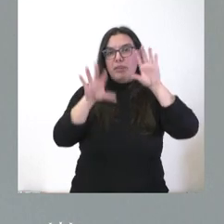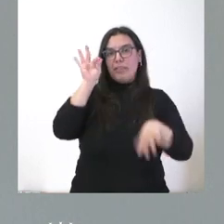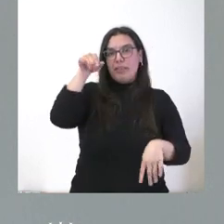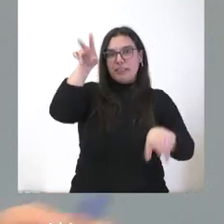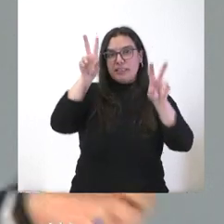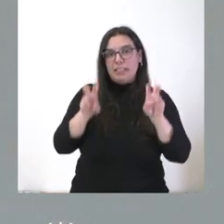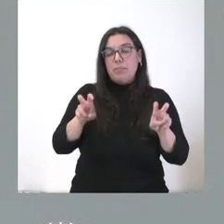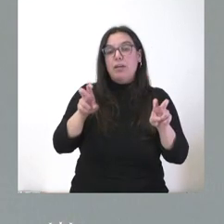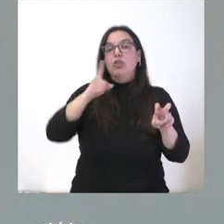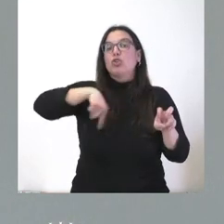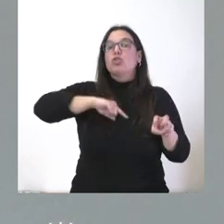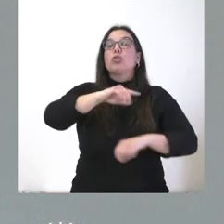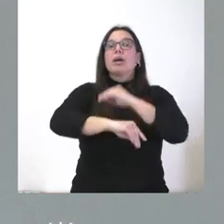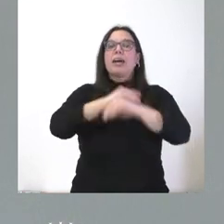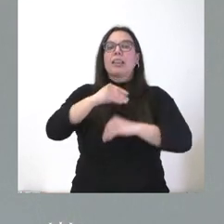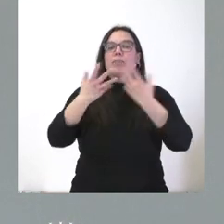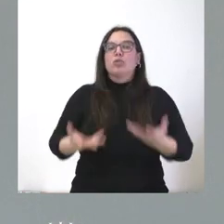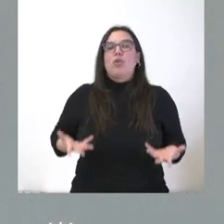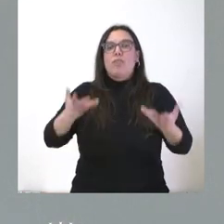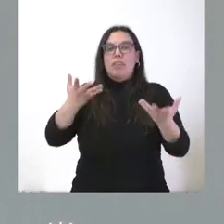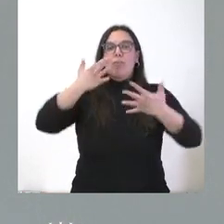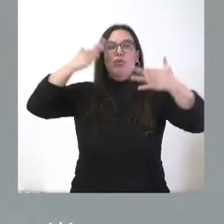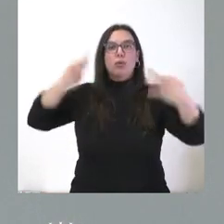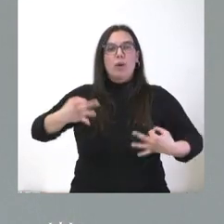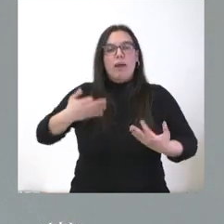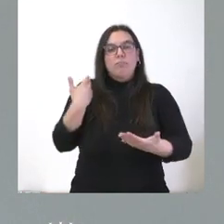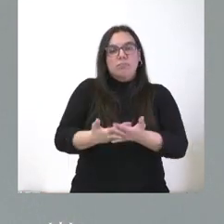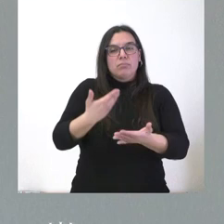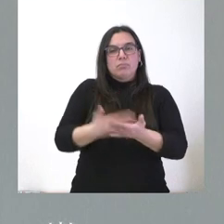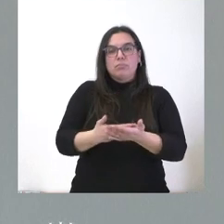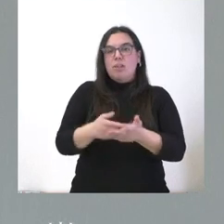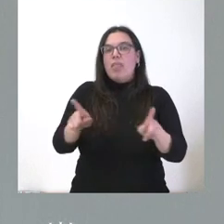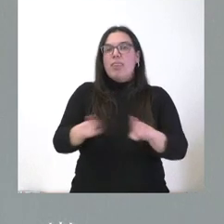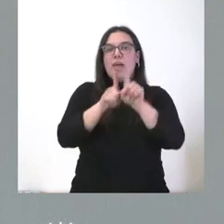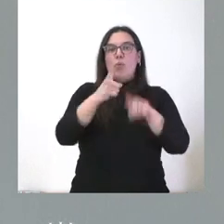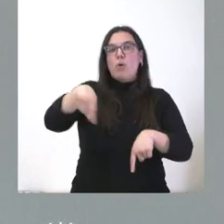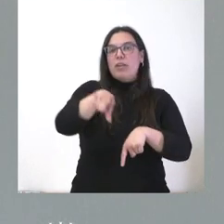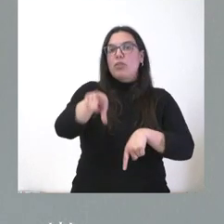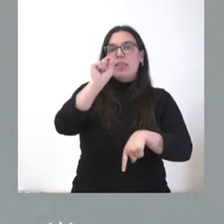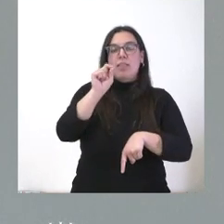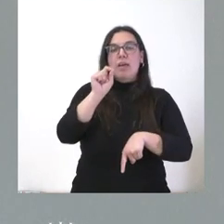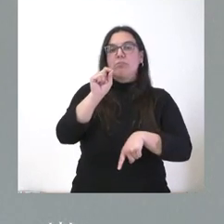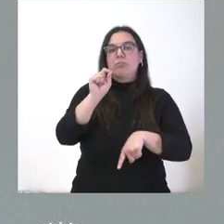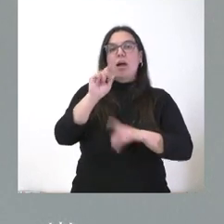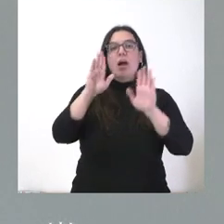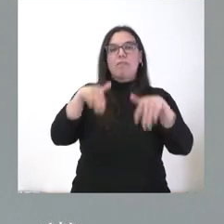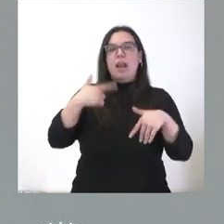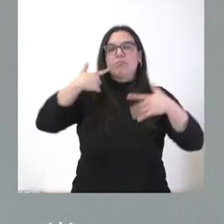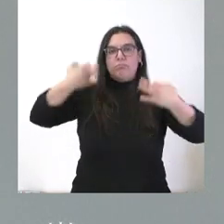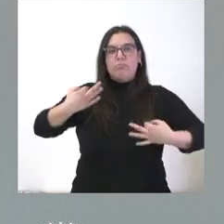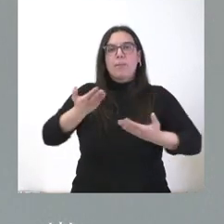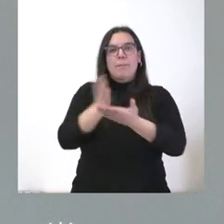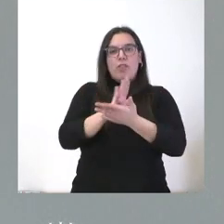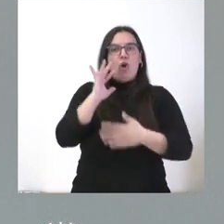materia. Lo que hacemos nosotros es dar la seguridad y la garantía de que sea cual sea la decisión que esté bien oportuna tomar. Está garantizada la